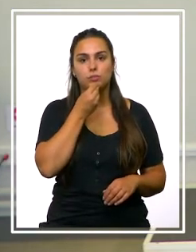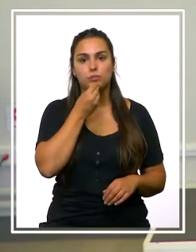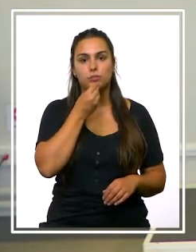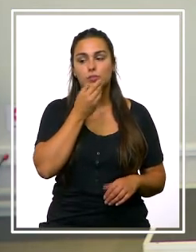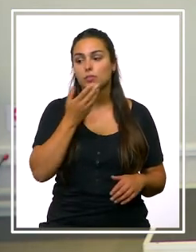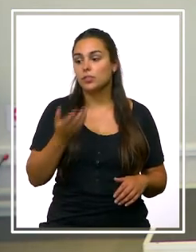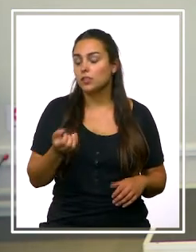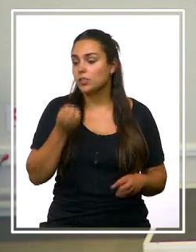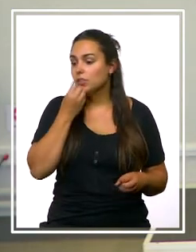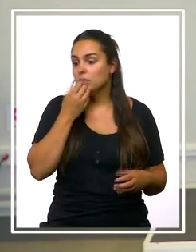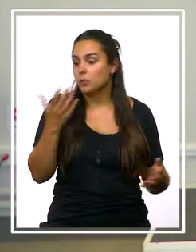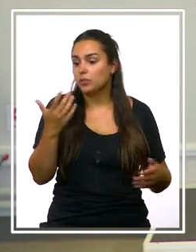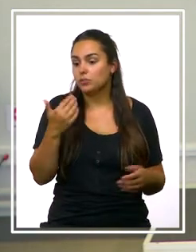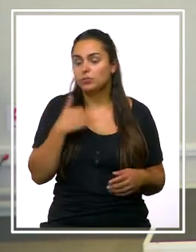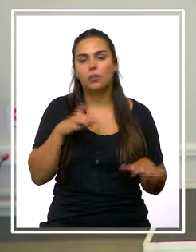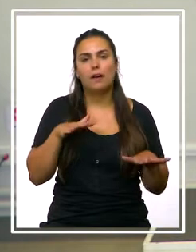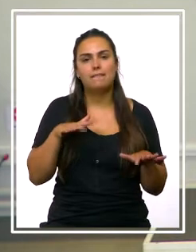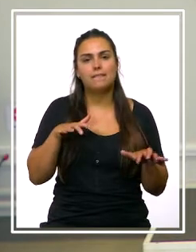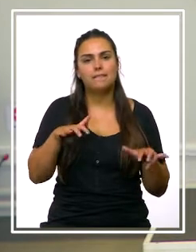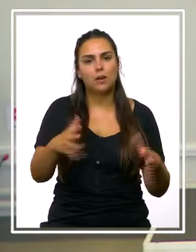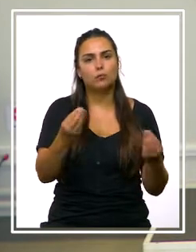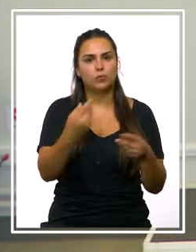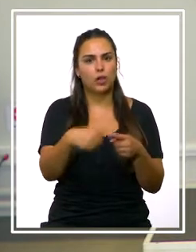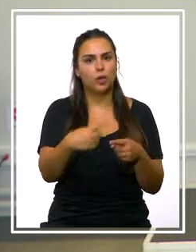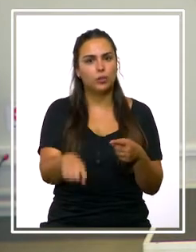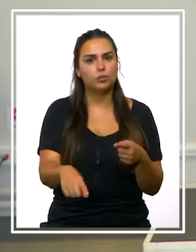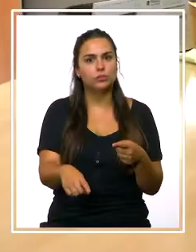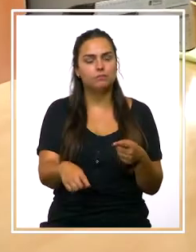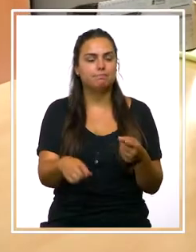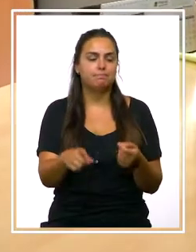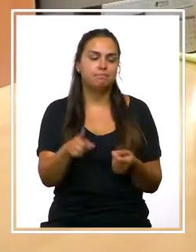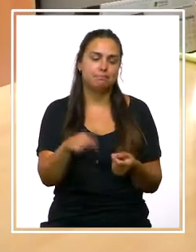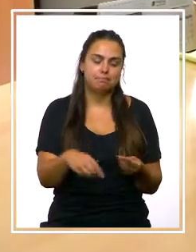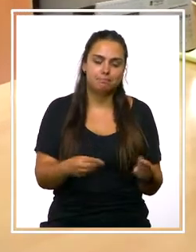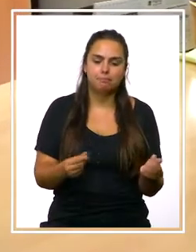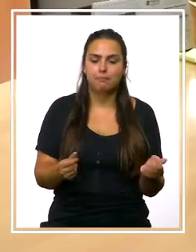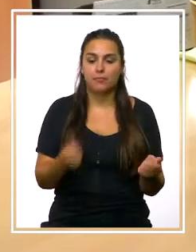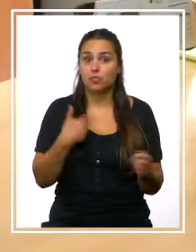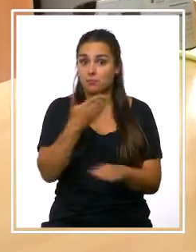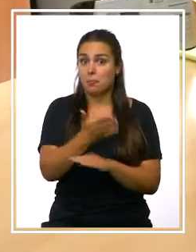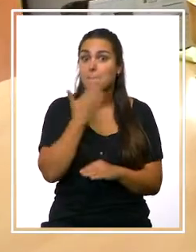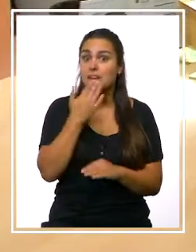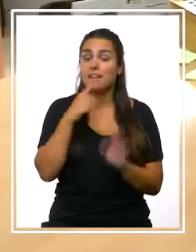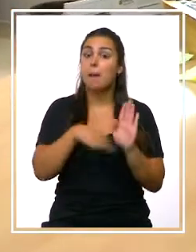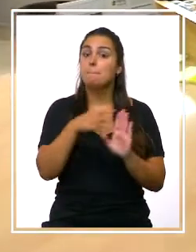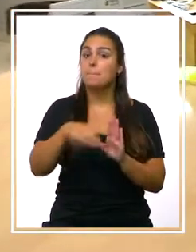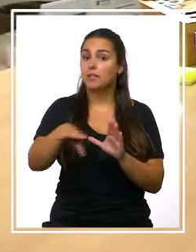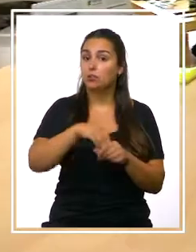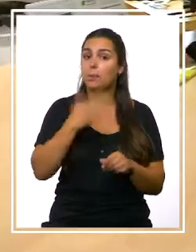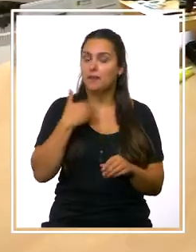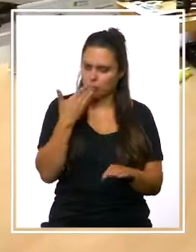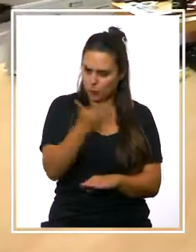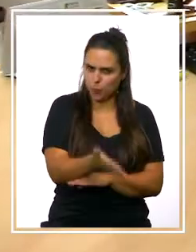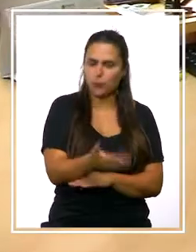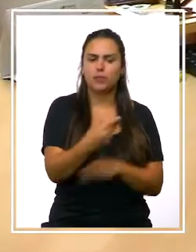voy aprendiendo muchas cosas, he ido a Mérida, plena inclusión de